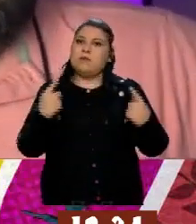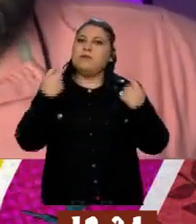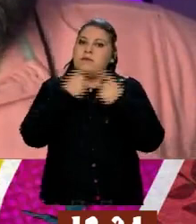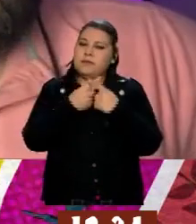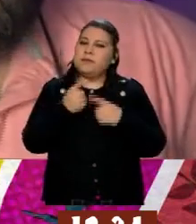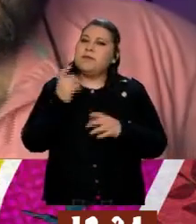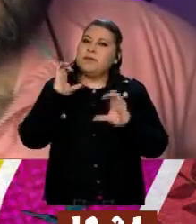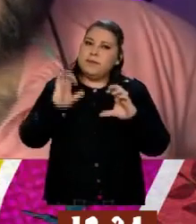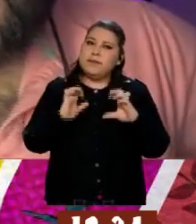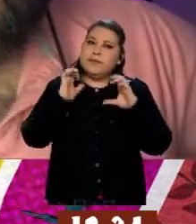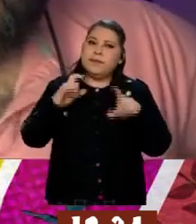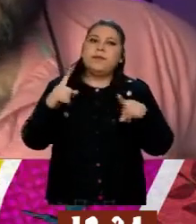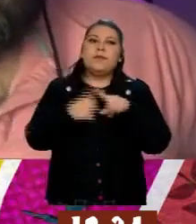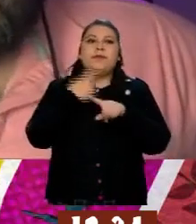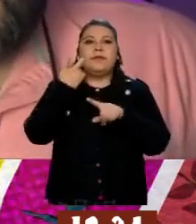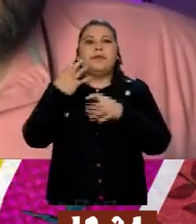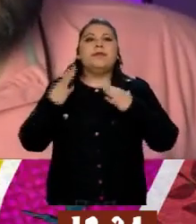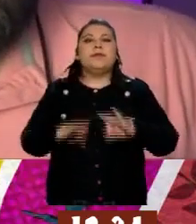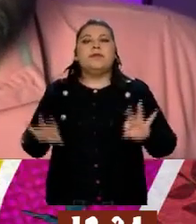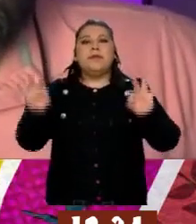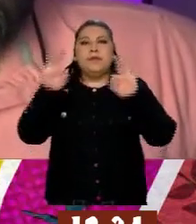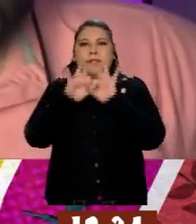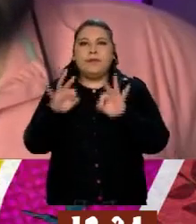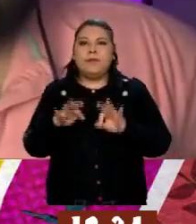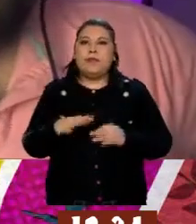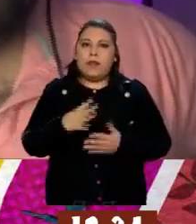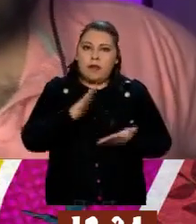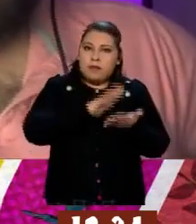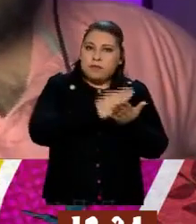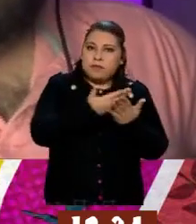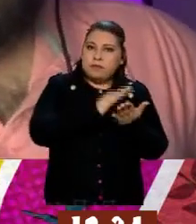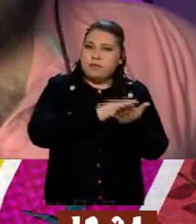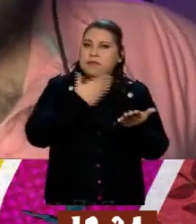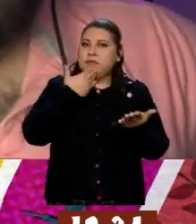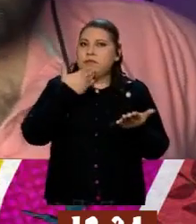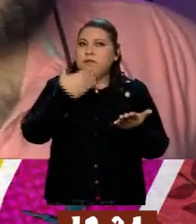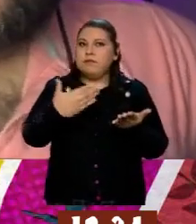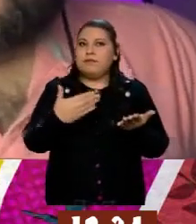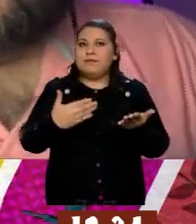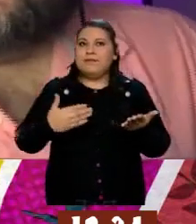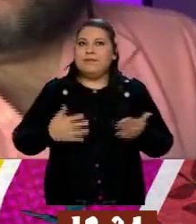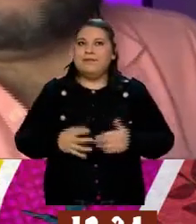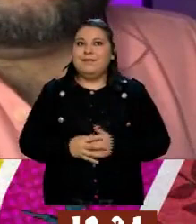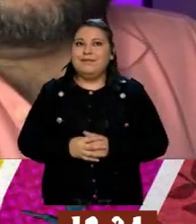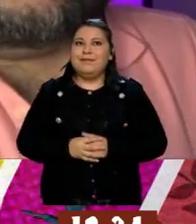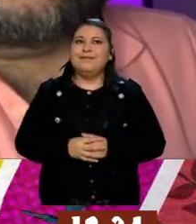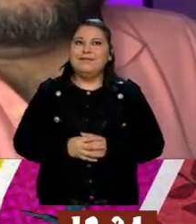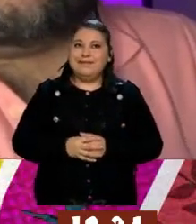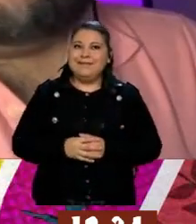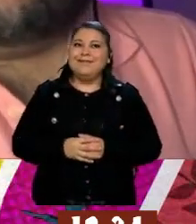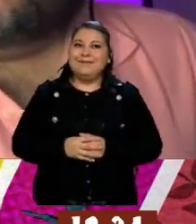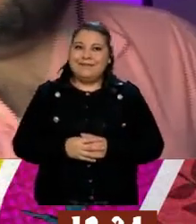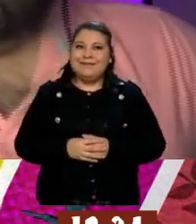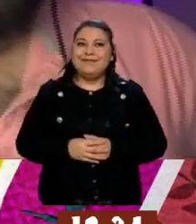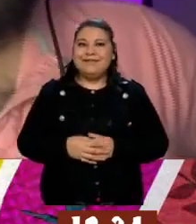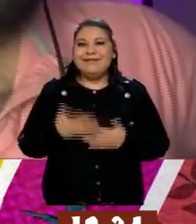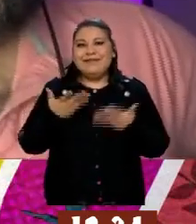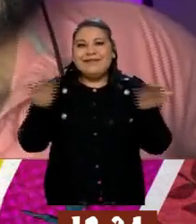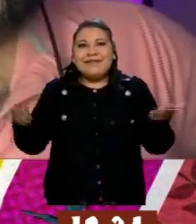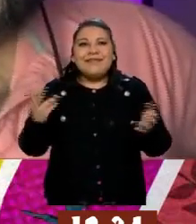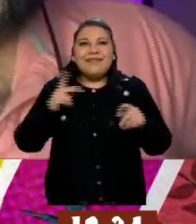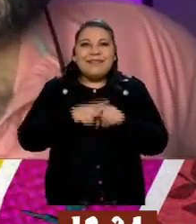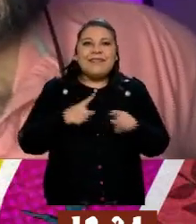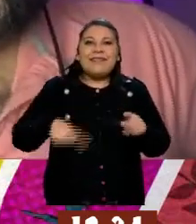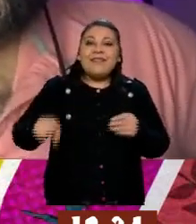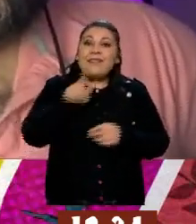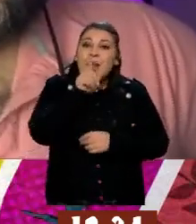estar bien cocidito, que quede bien firme la clara y la hierba. ¿Y qué bacterias tienen en la superficie o en la piel los